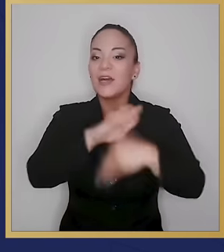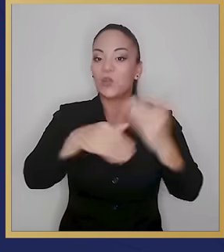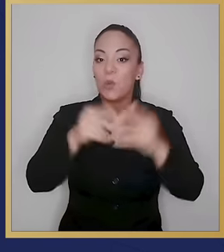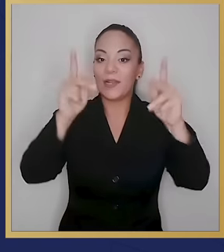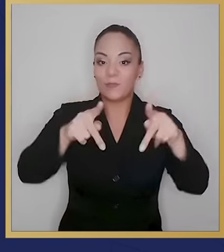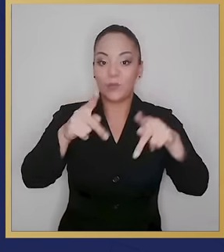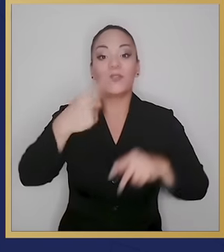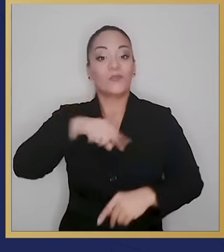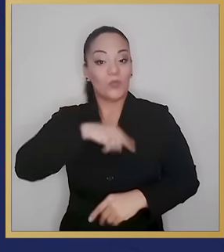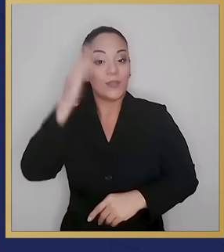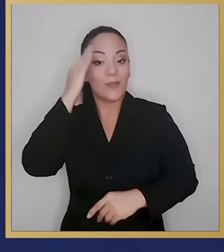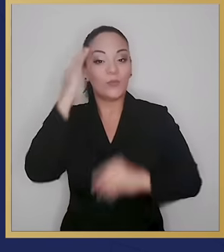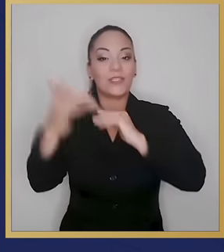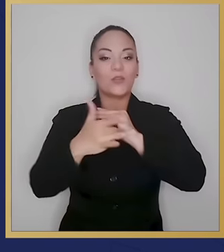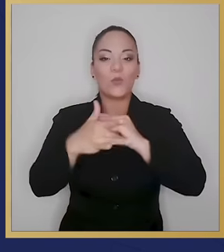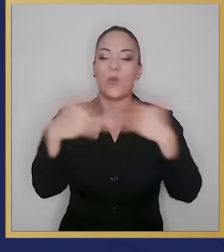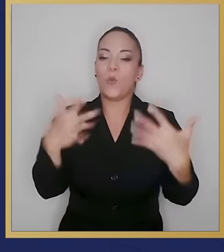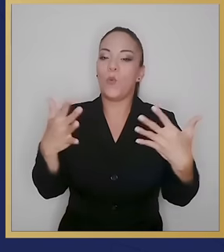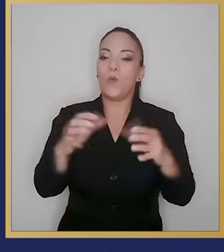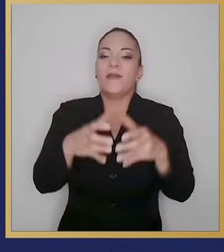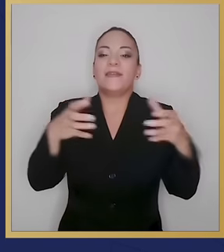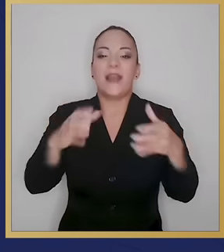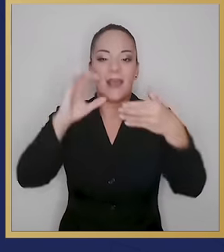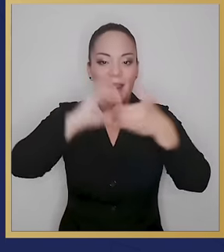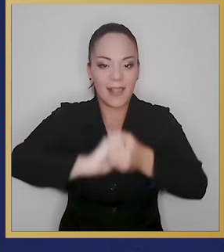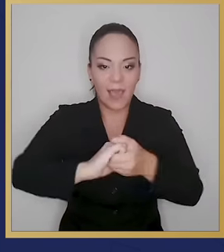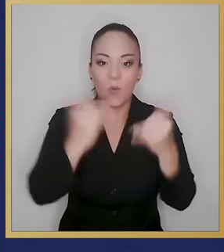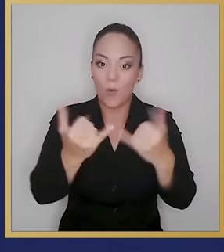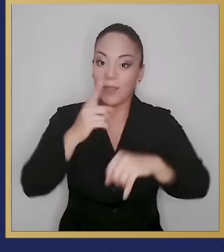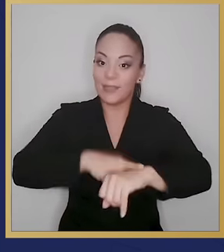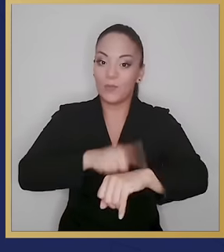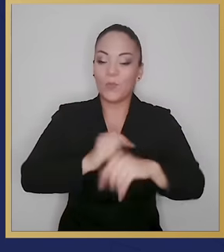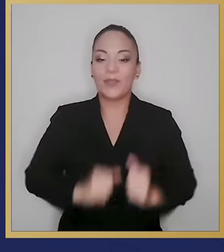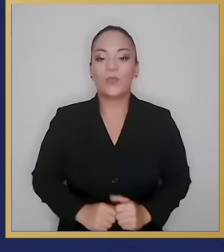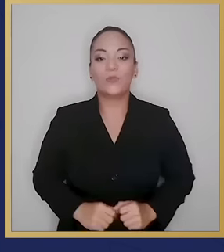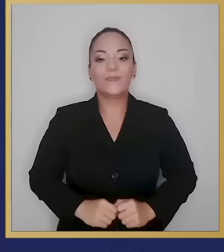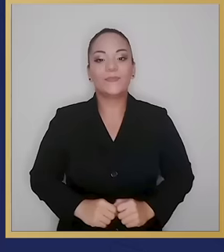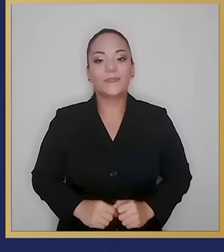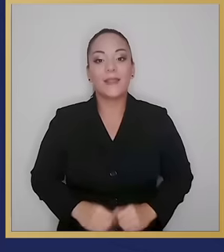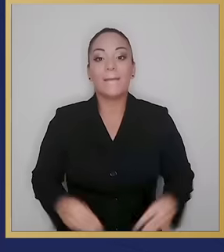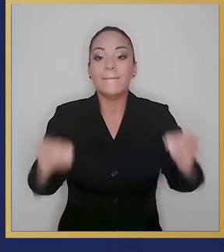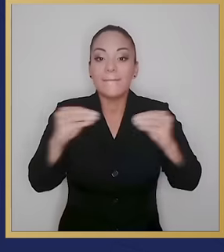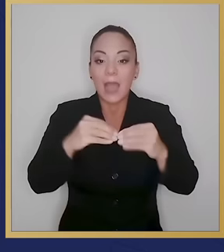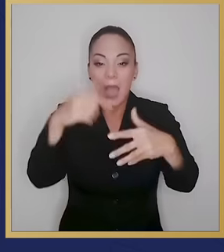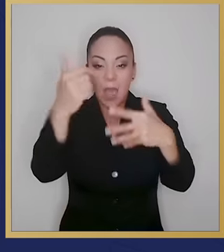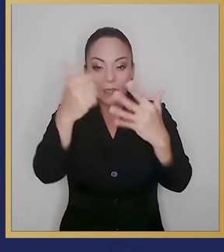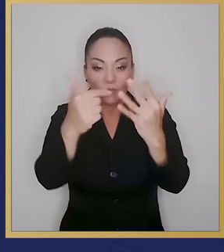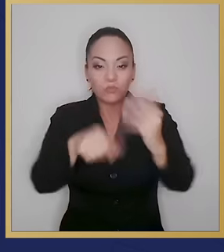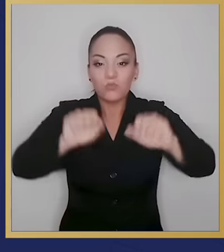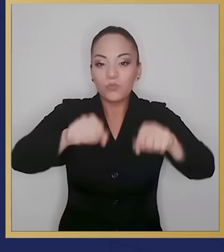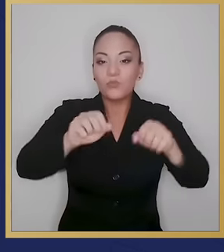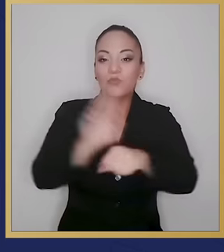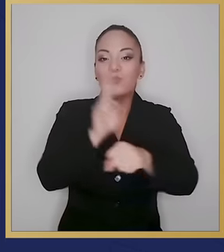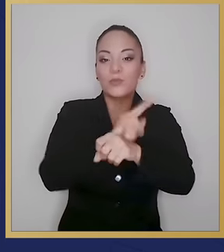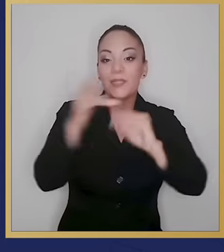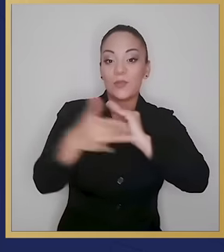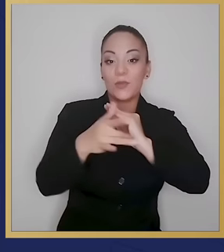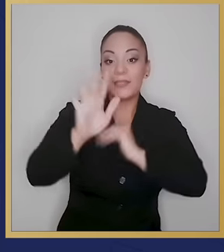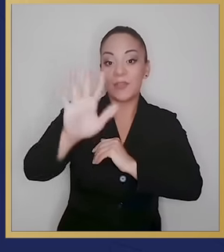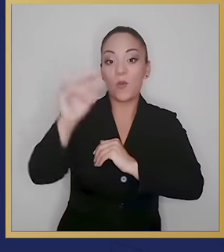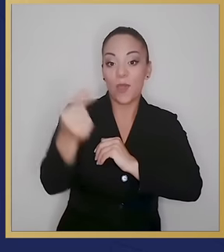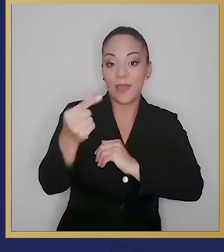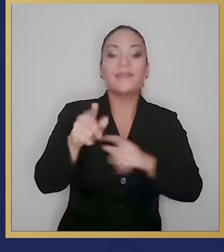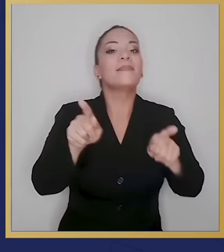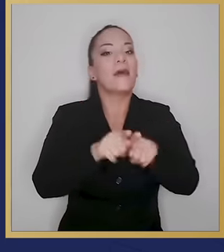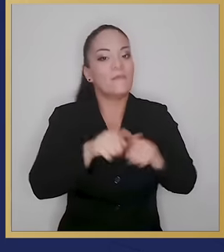todos los que sabemos que la tecnología es el gran aliado en este momento que vivimos. Y a mayor cantidad de posibilidades para utilizar la tecnología